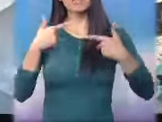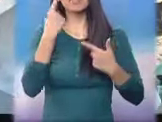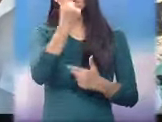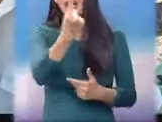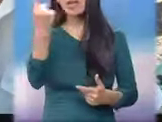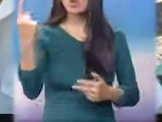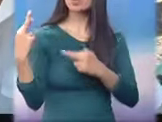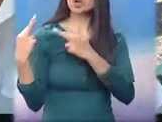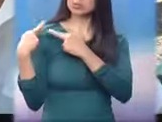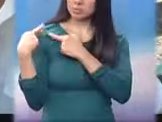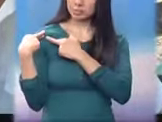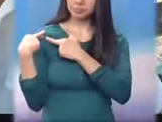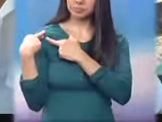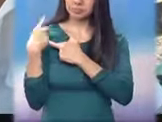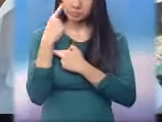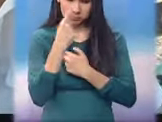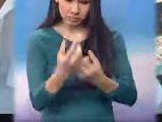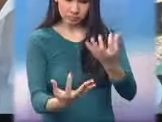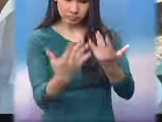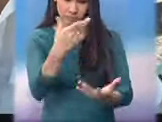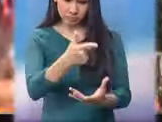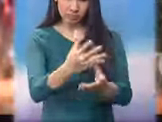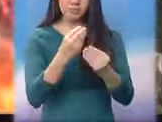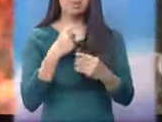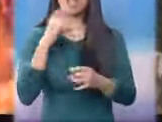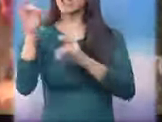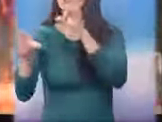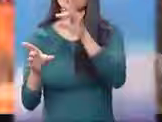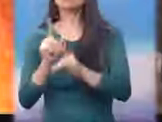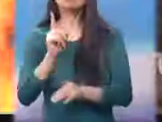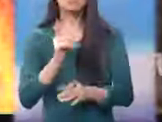Pero el guía espiritual lo pide pues, algunos que no lo piden.